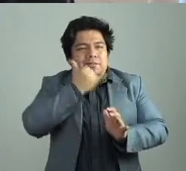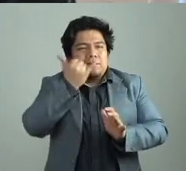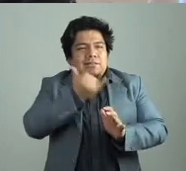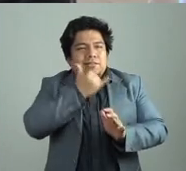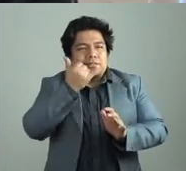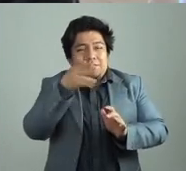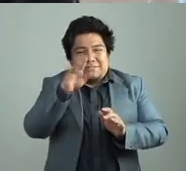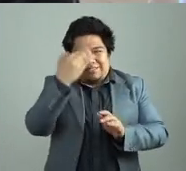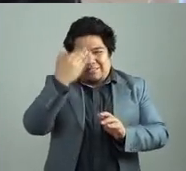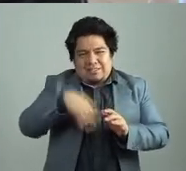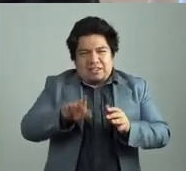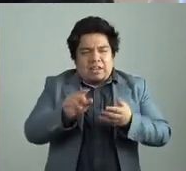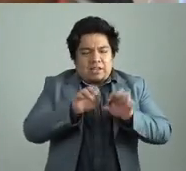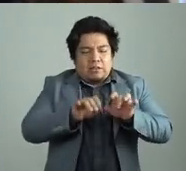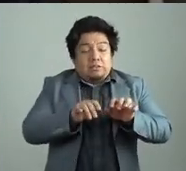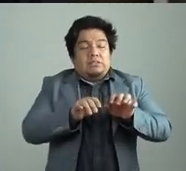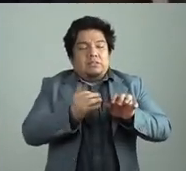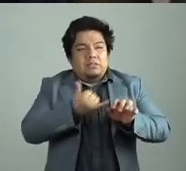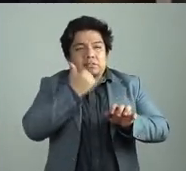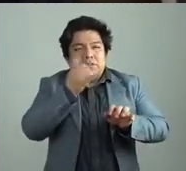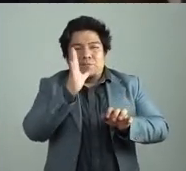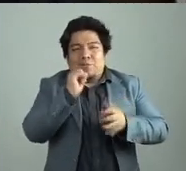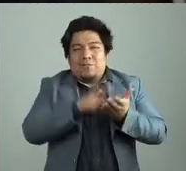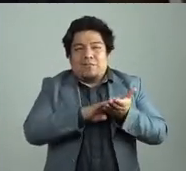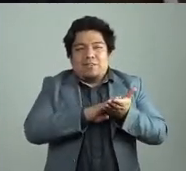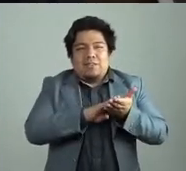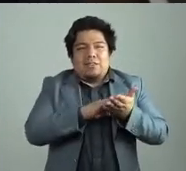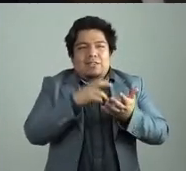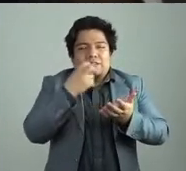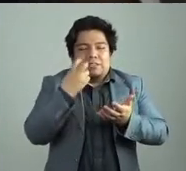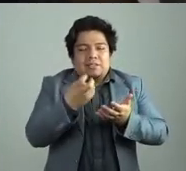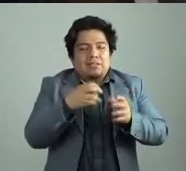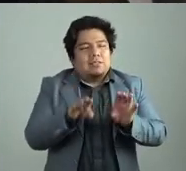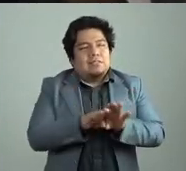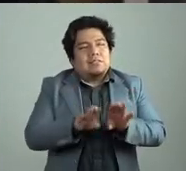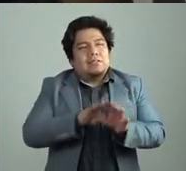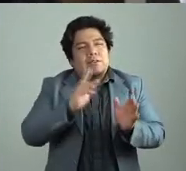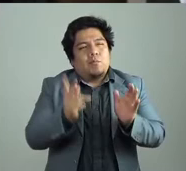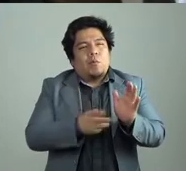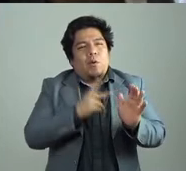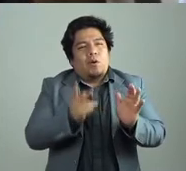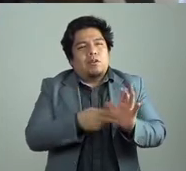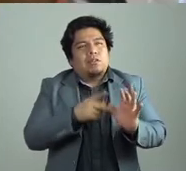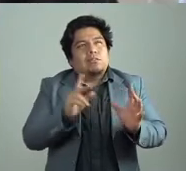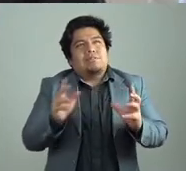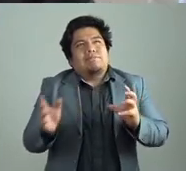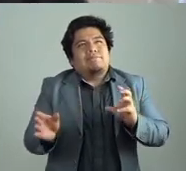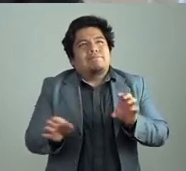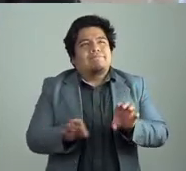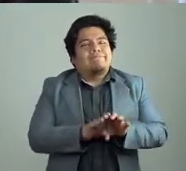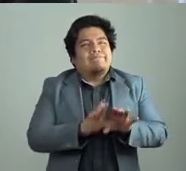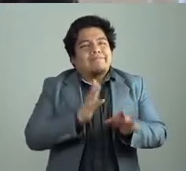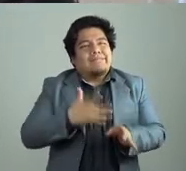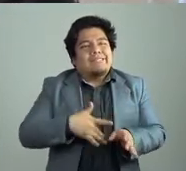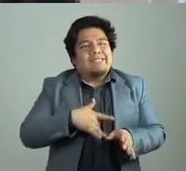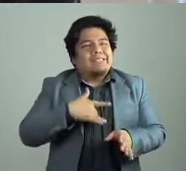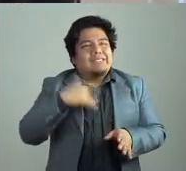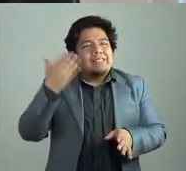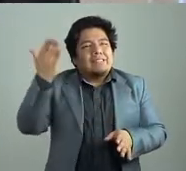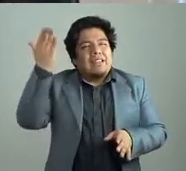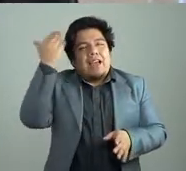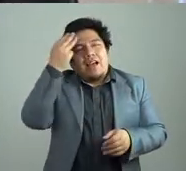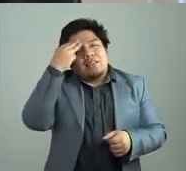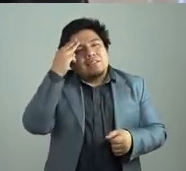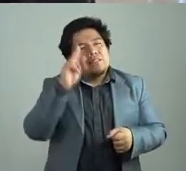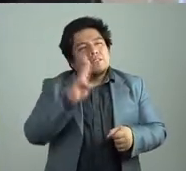se puede corregir, etcétera. Entonces eso me devolvió a un lugar muy especial, muy, muy interesante para mí.